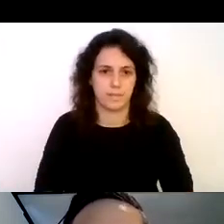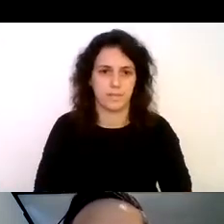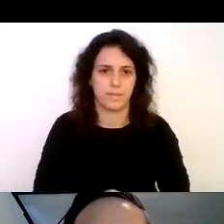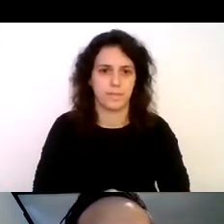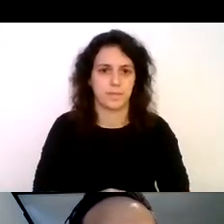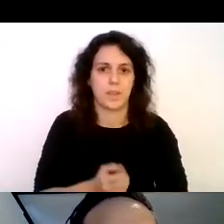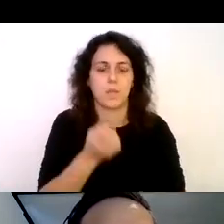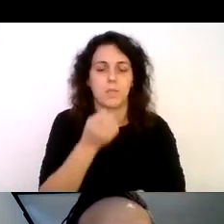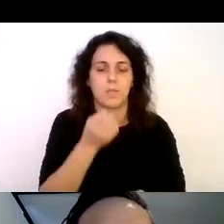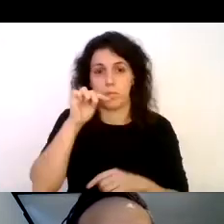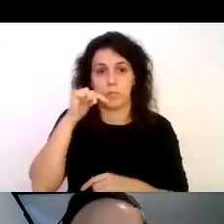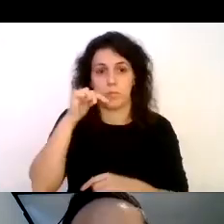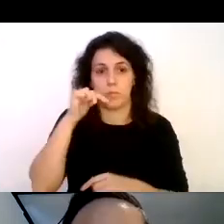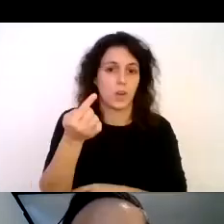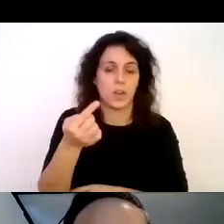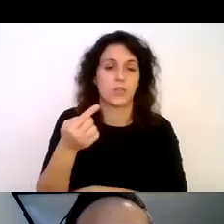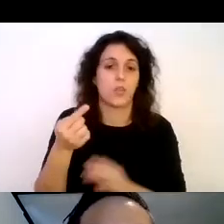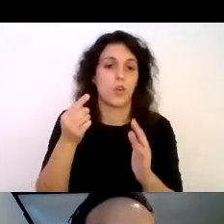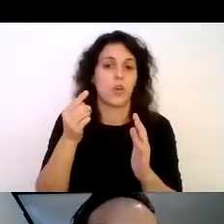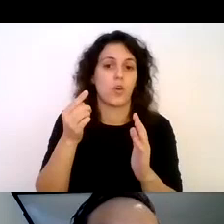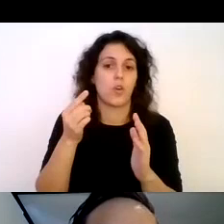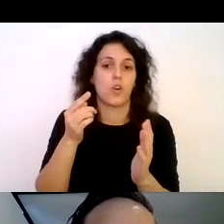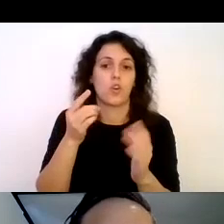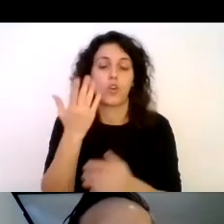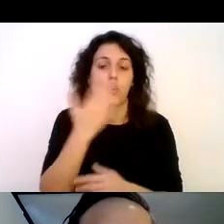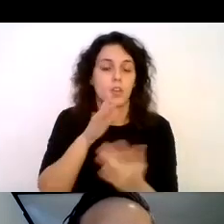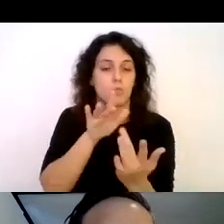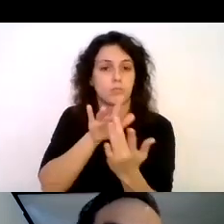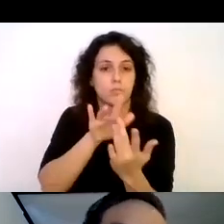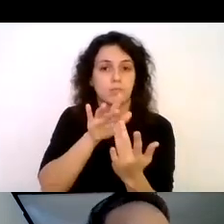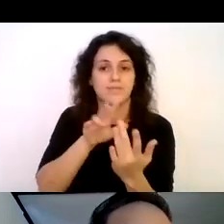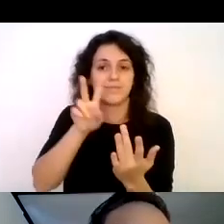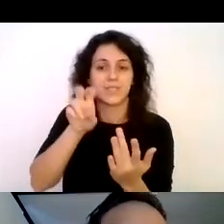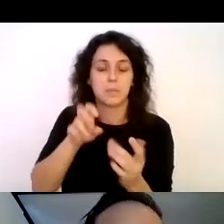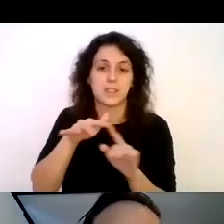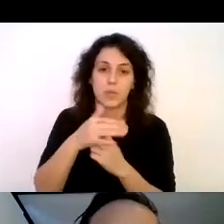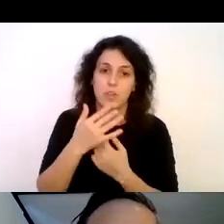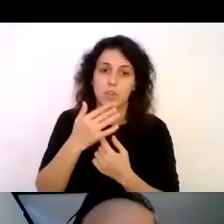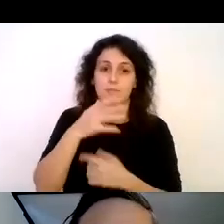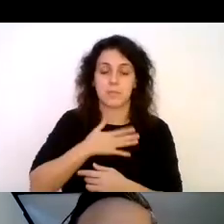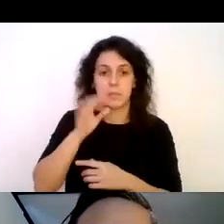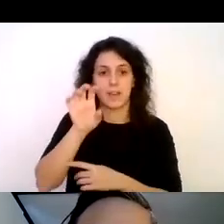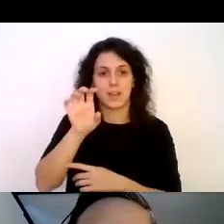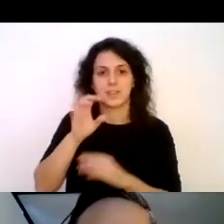Bueno, al año siguiente me contacté con ellos pero debido a los tallidos social del país esto no se pudo realizar.